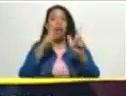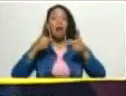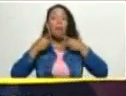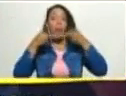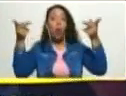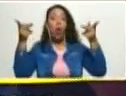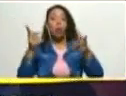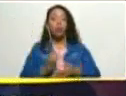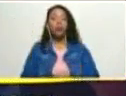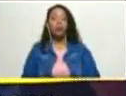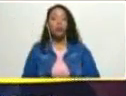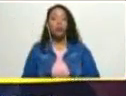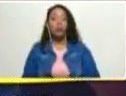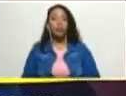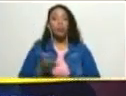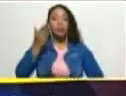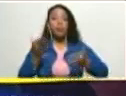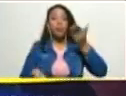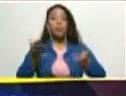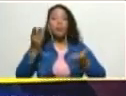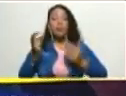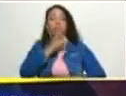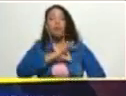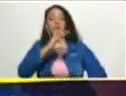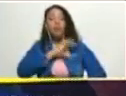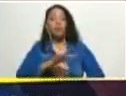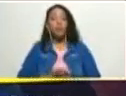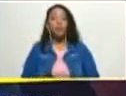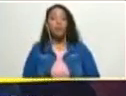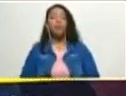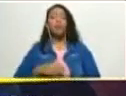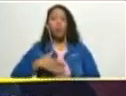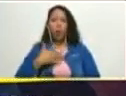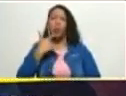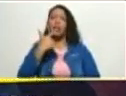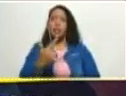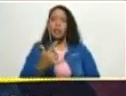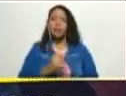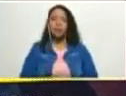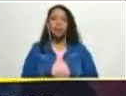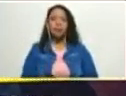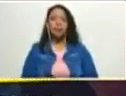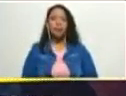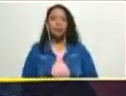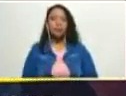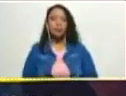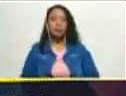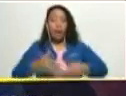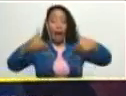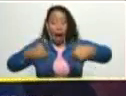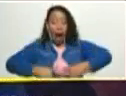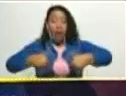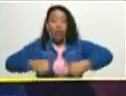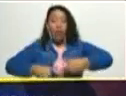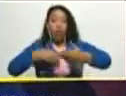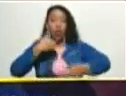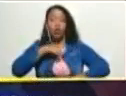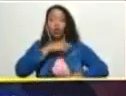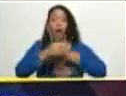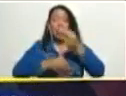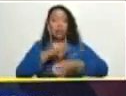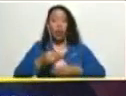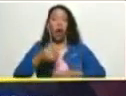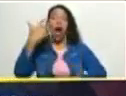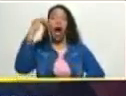con estabilidad social podemos garantizar que el esfuerzo que se hace tenga